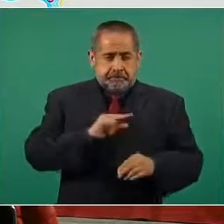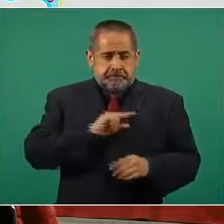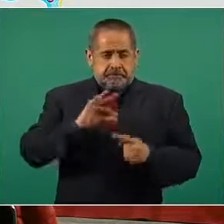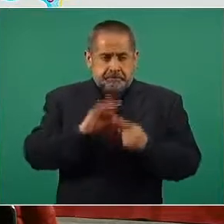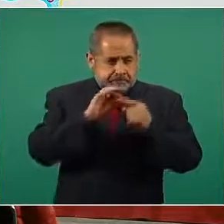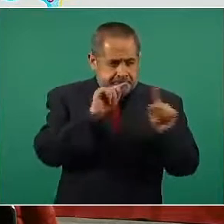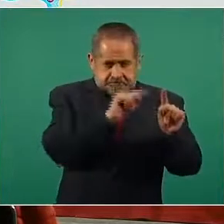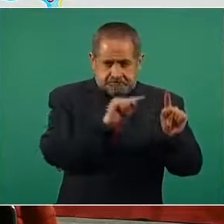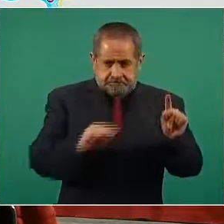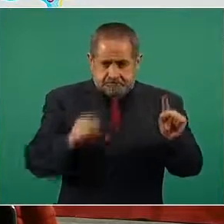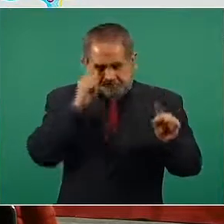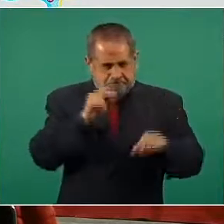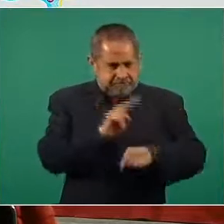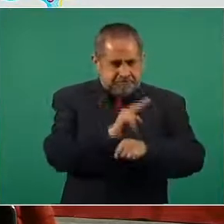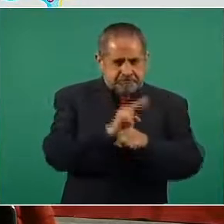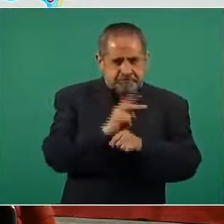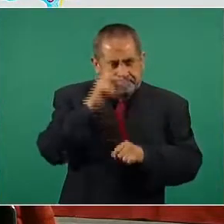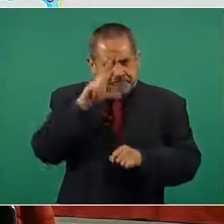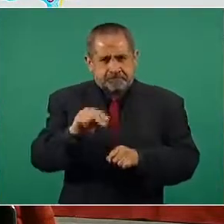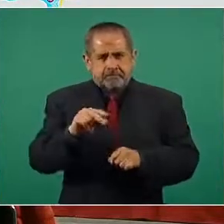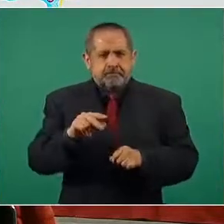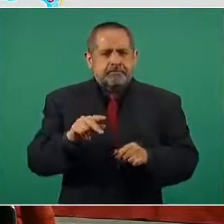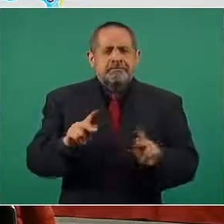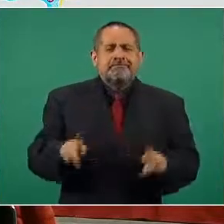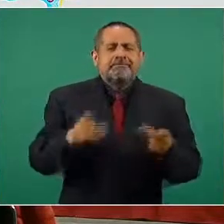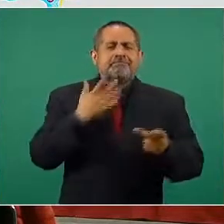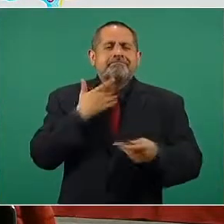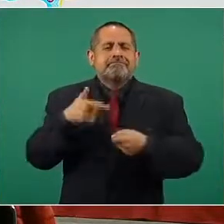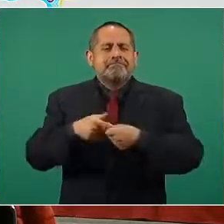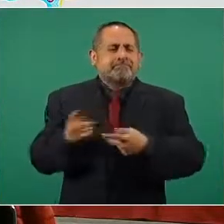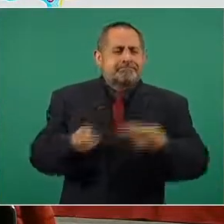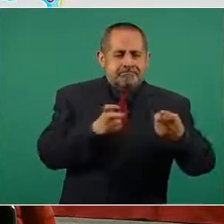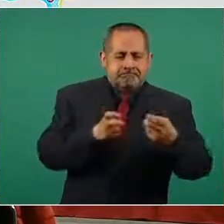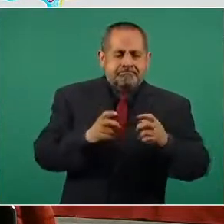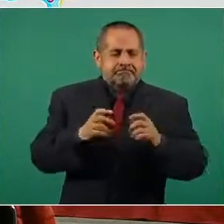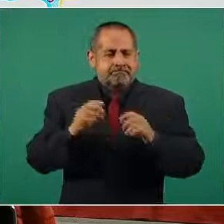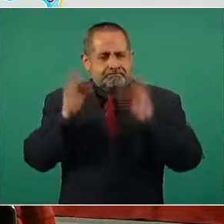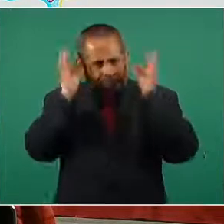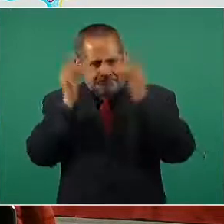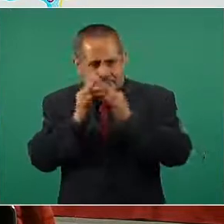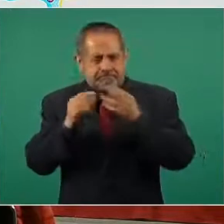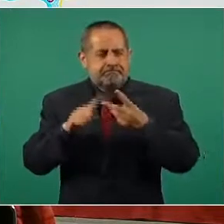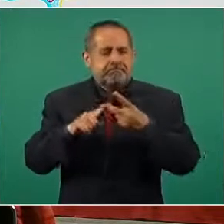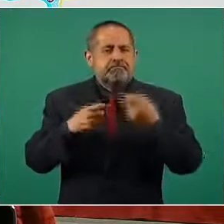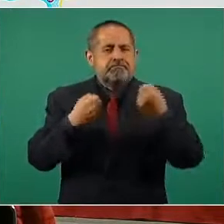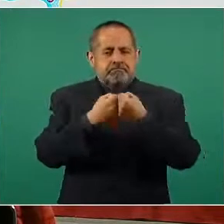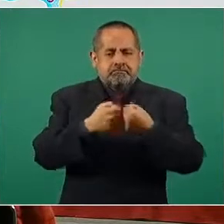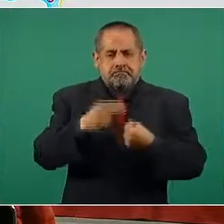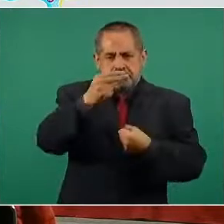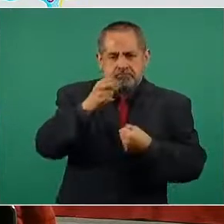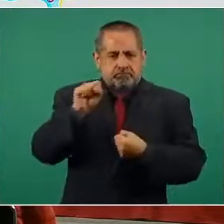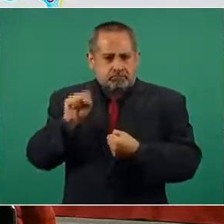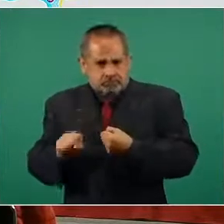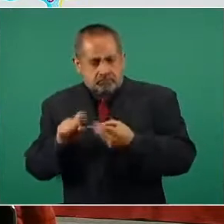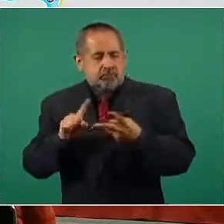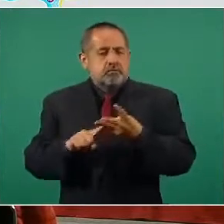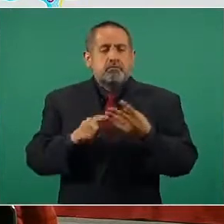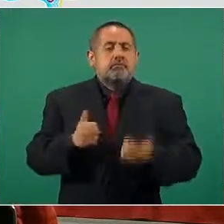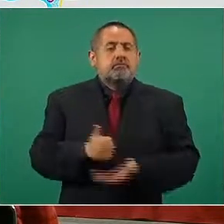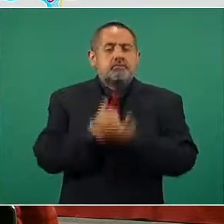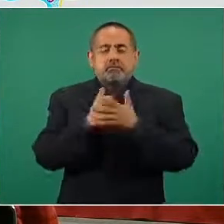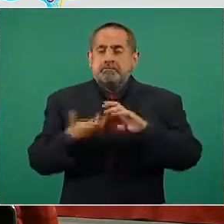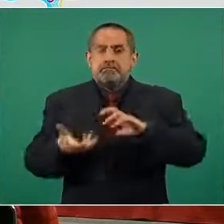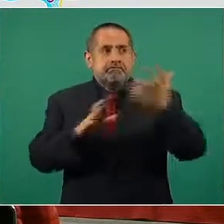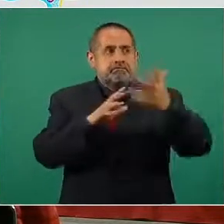en el combate del mercado ilícito de combustible, plan de migración, frontera norte y sur, atención a desastres, erradicación